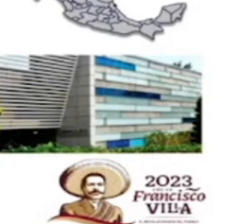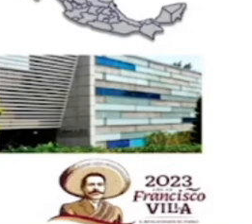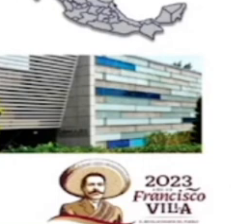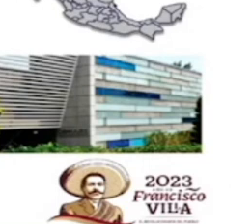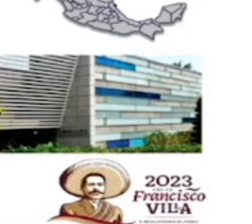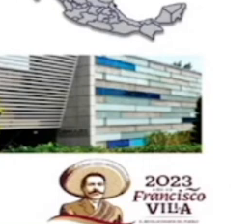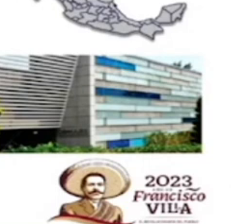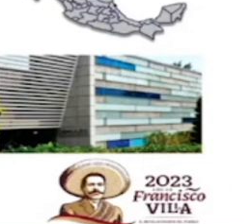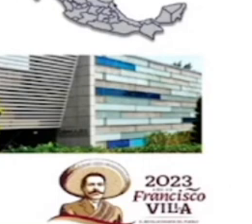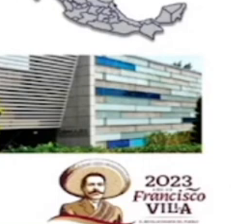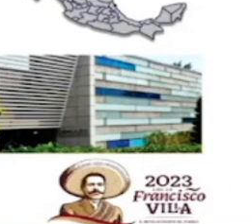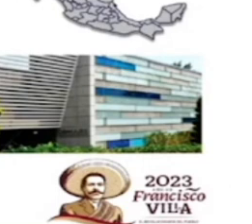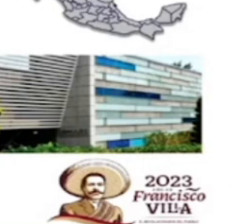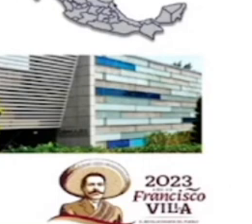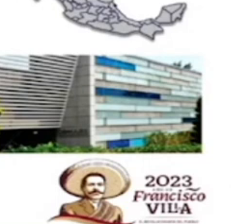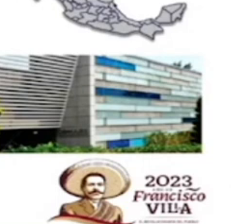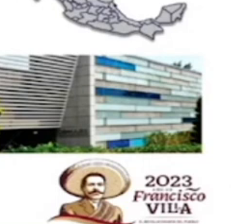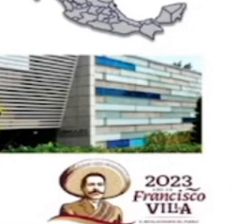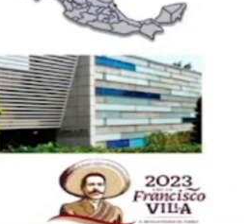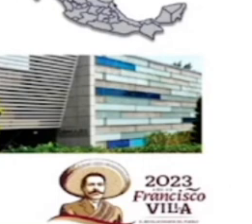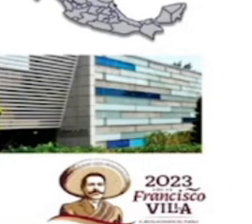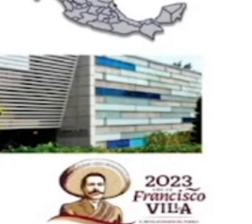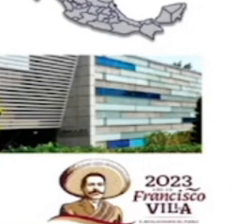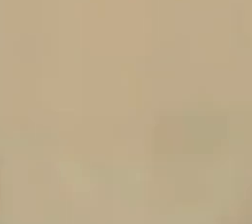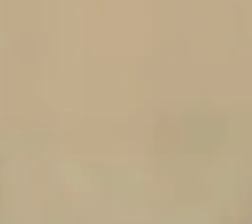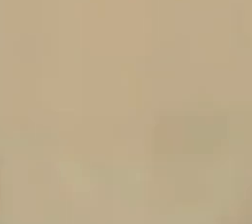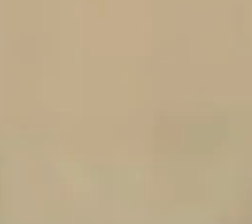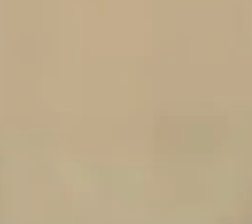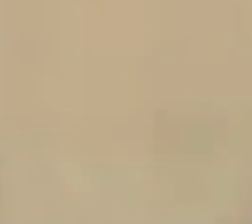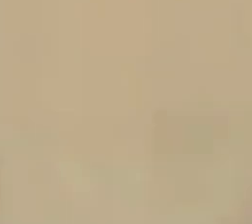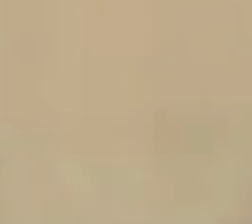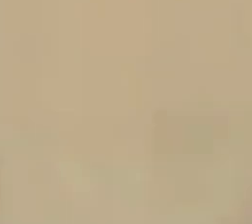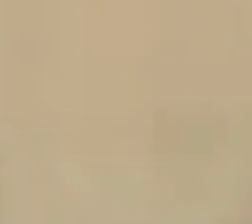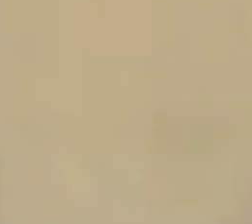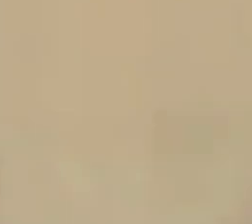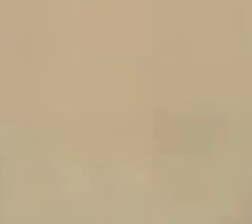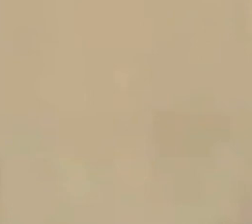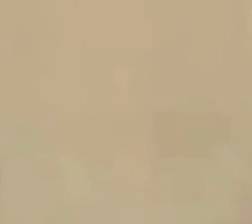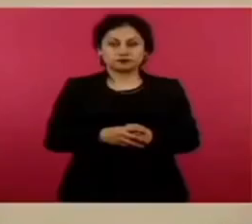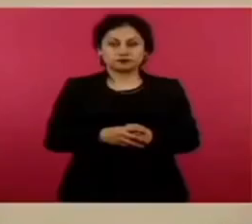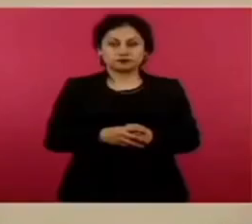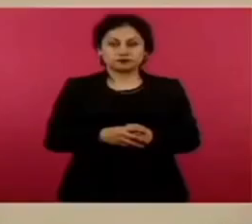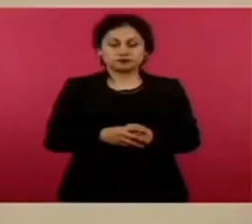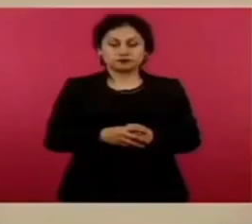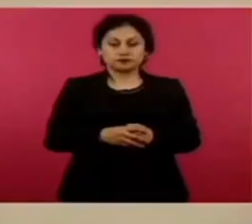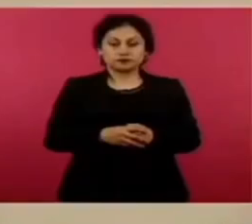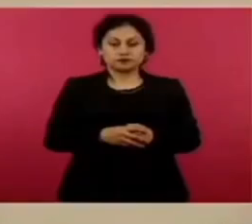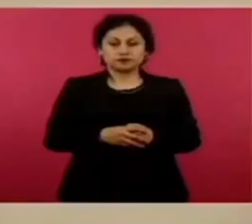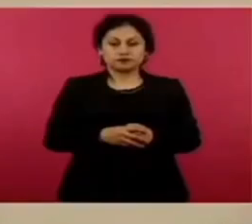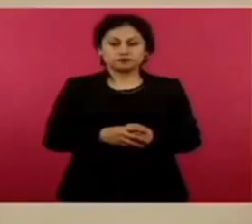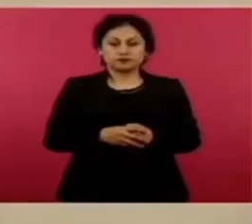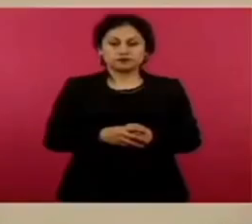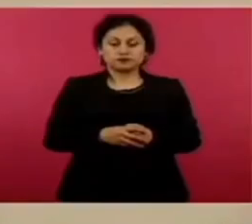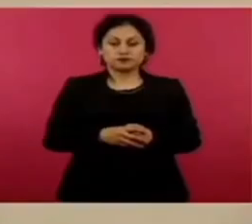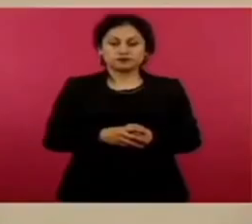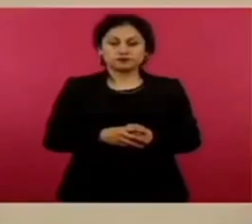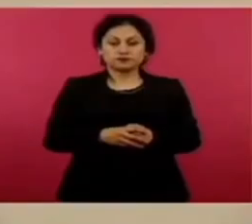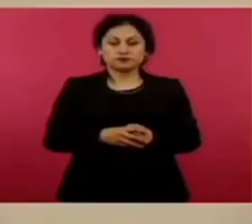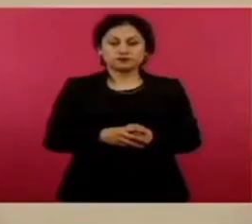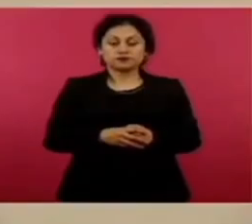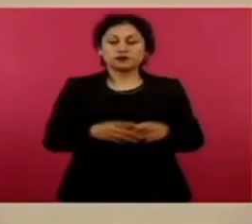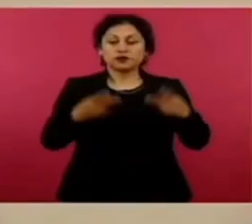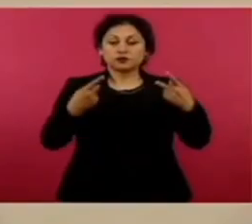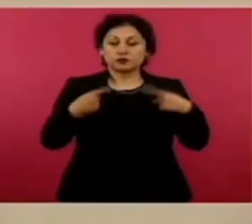General de la República por los delitos de enriquecimiento de víctimas y peculadas. Sin embargo, en el 2022, el juez,